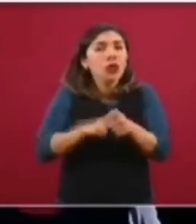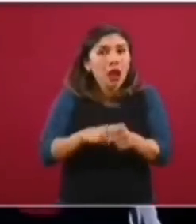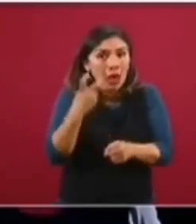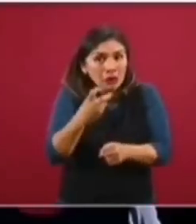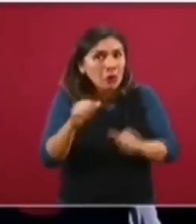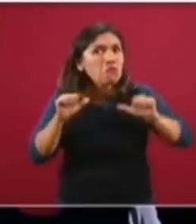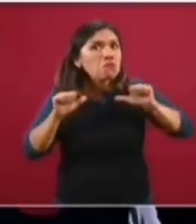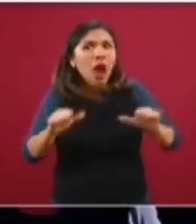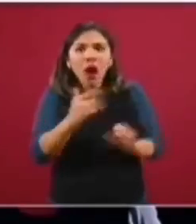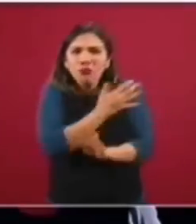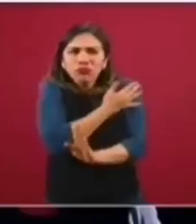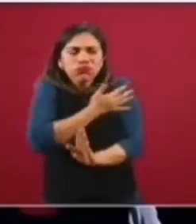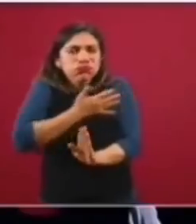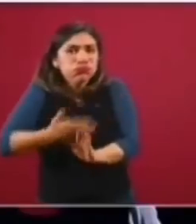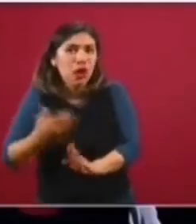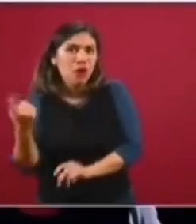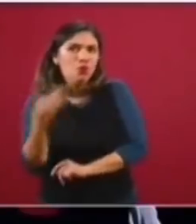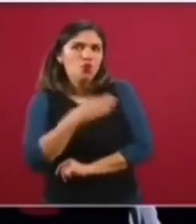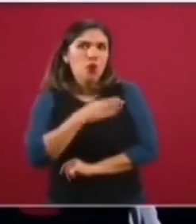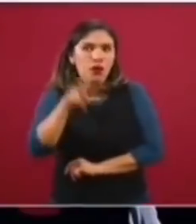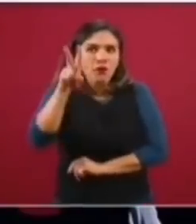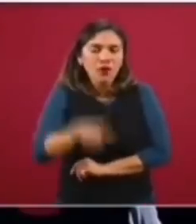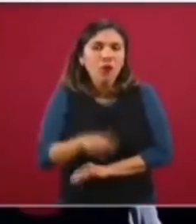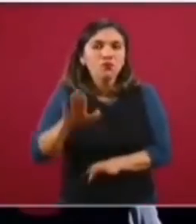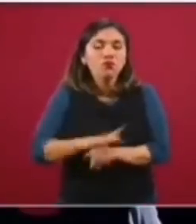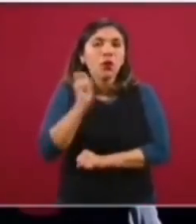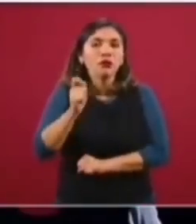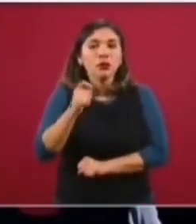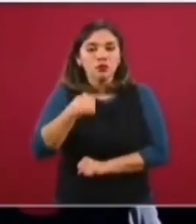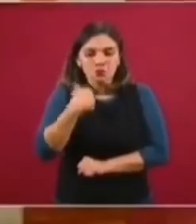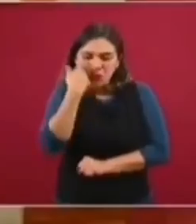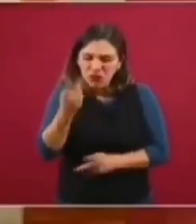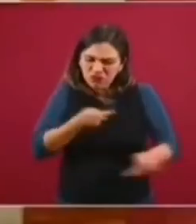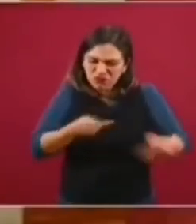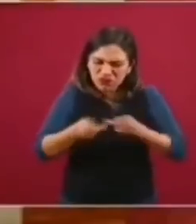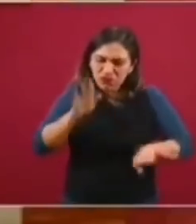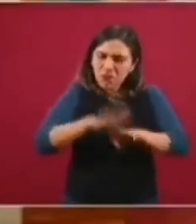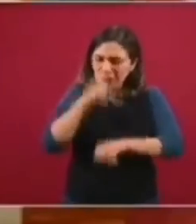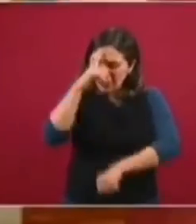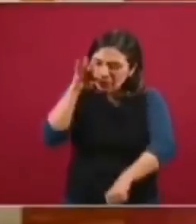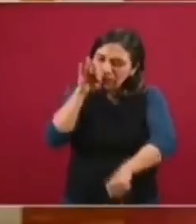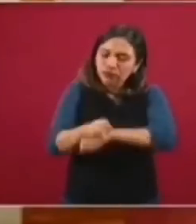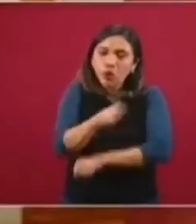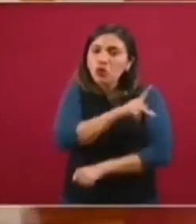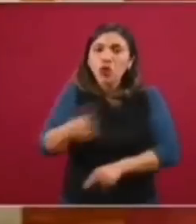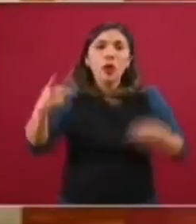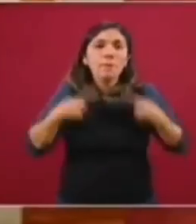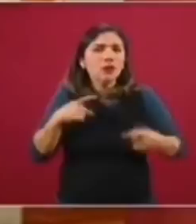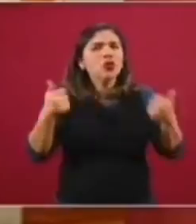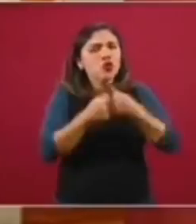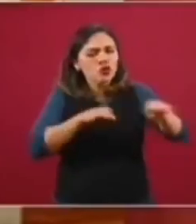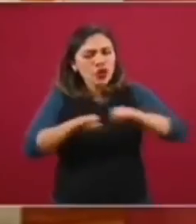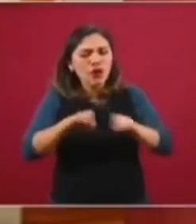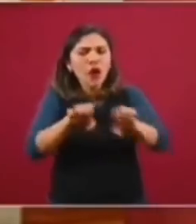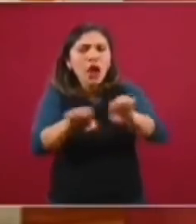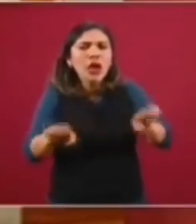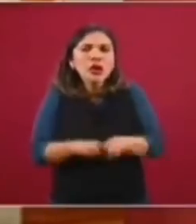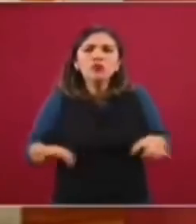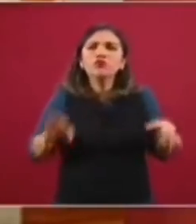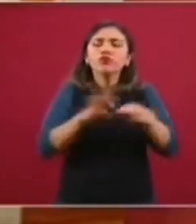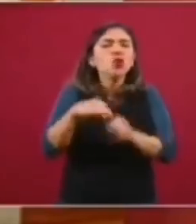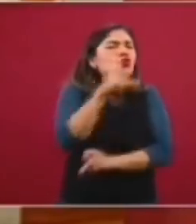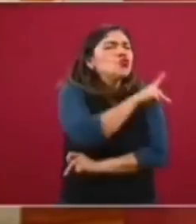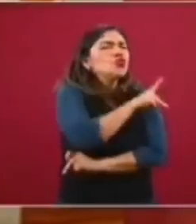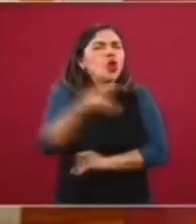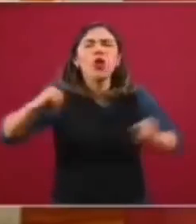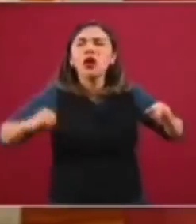ocurrido. Y qué bueno que no ha ocurrido porque la visión fue humanitaria y de trabajo en equipo entre todas las